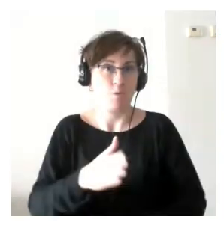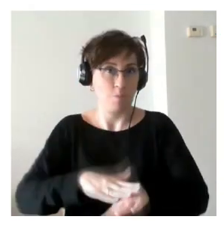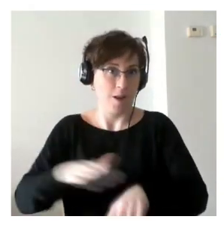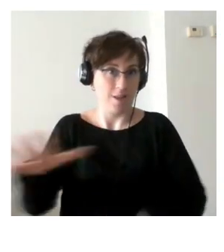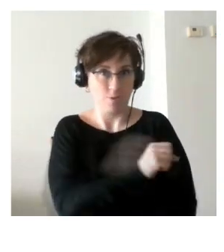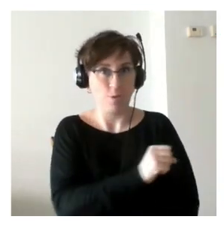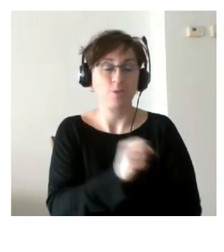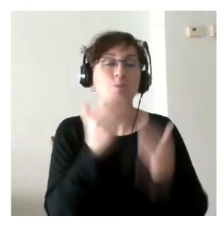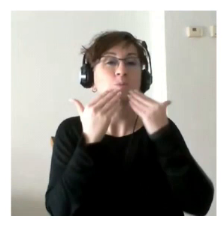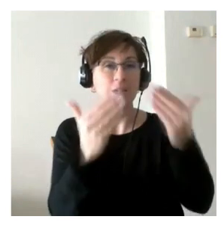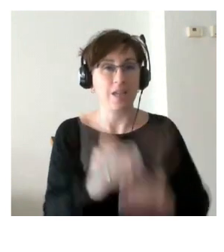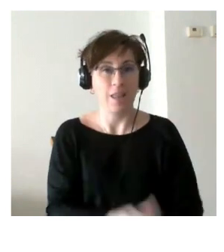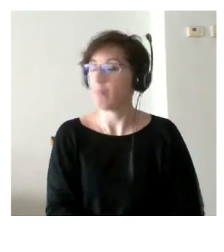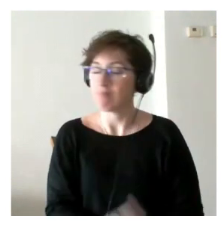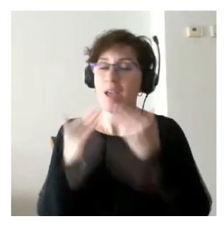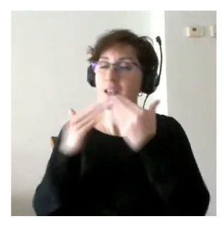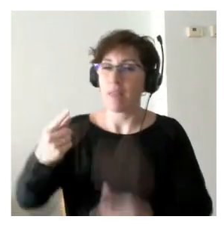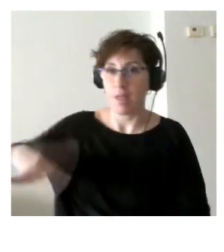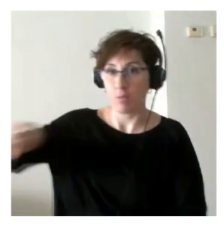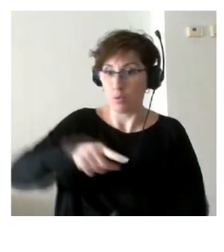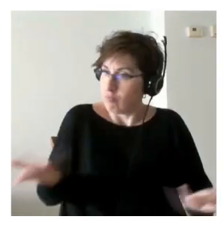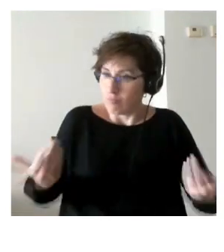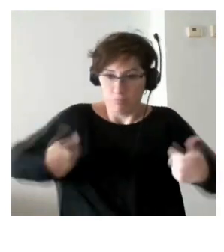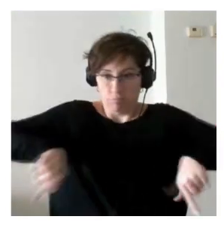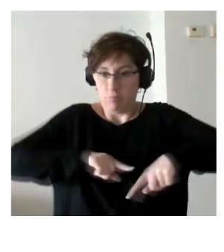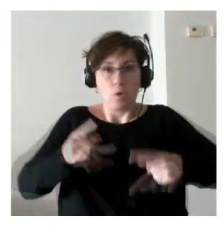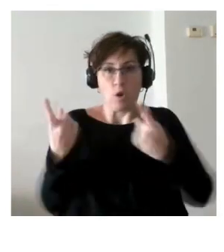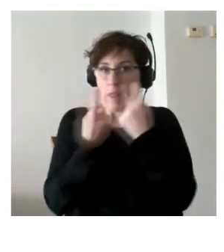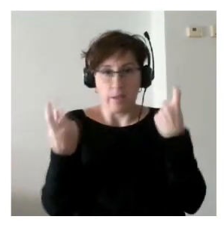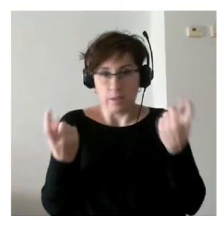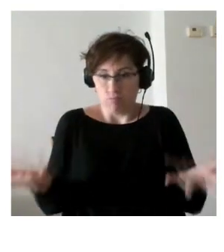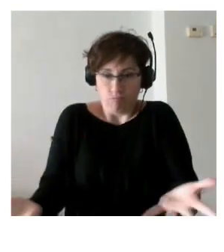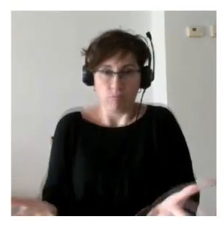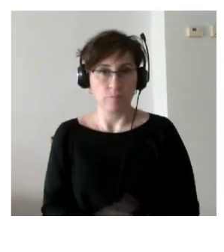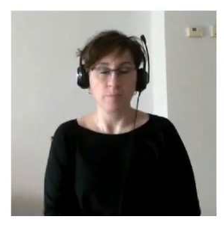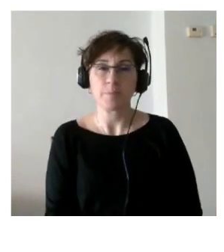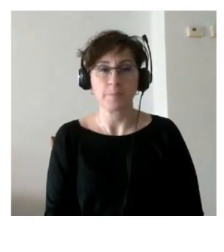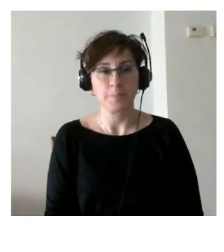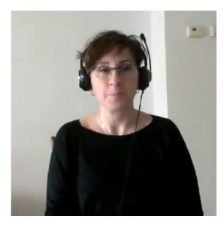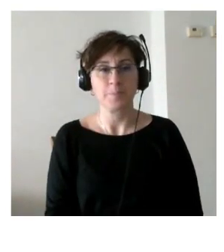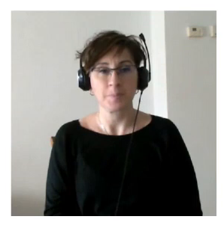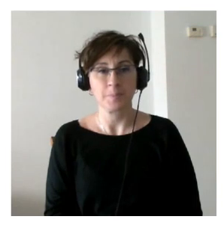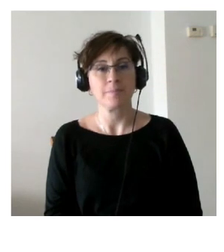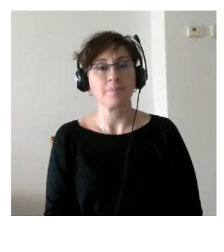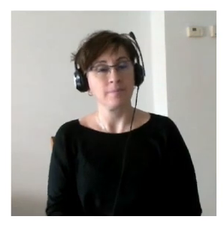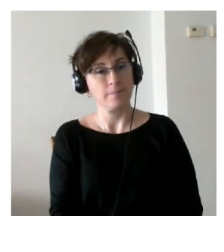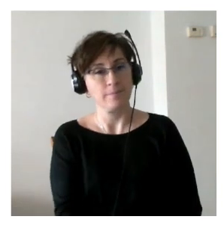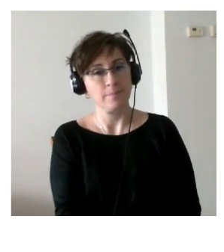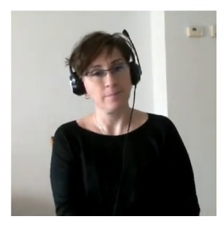muchas gracias pues muchas gracias a vosotros y que aquí estamos para lo que haga falta siempre nos tenéis a vuestra disposición gracias muchas gracias